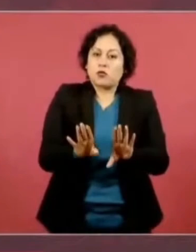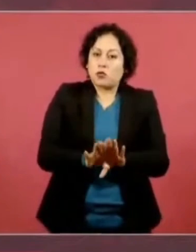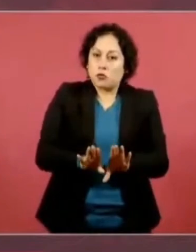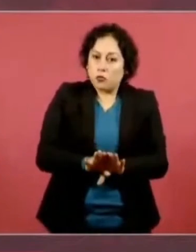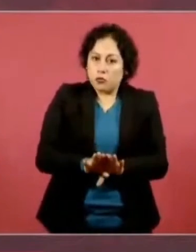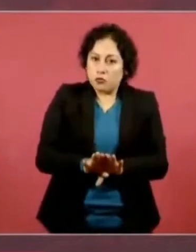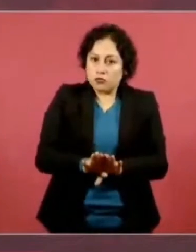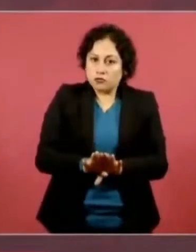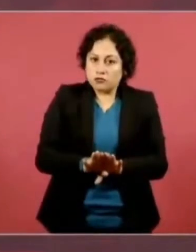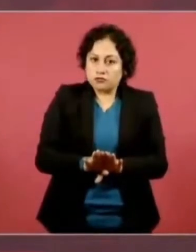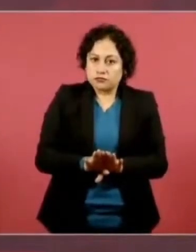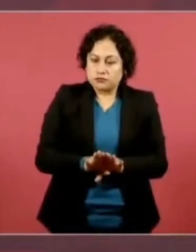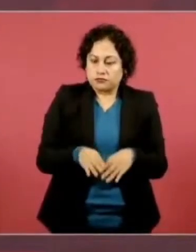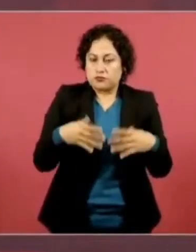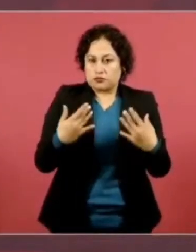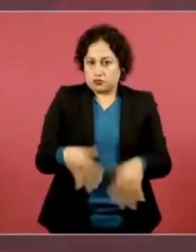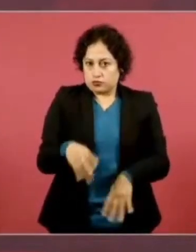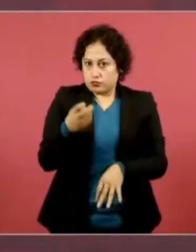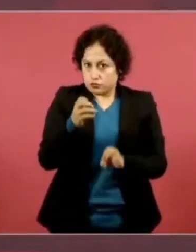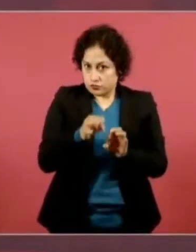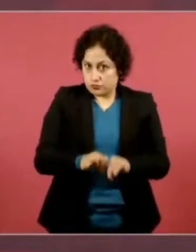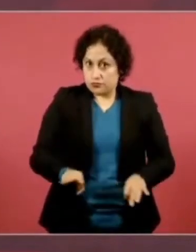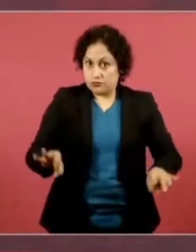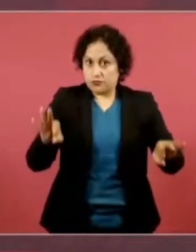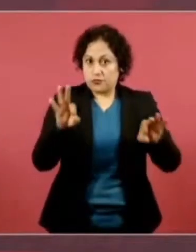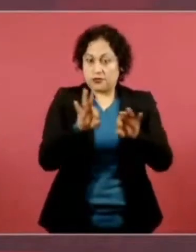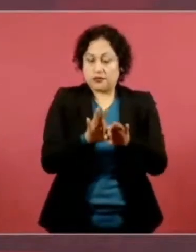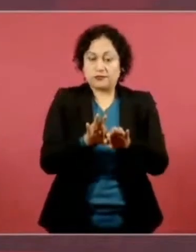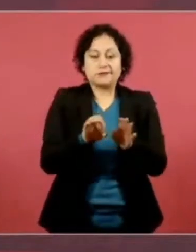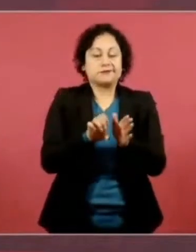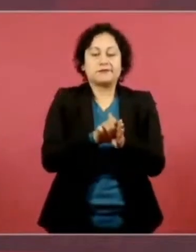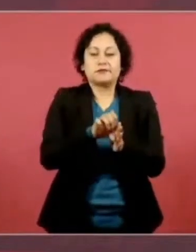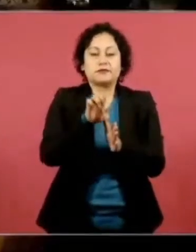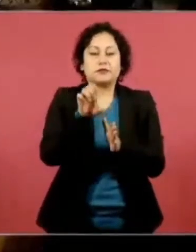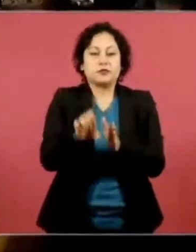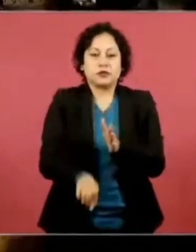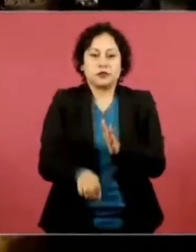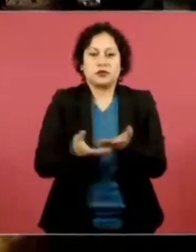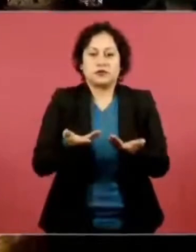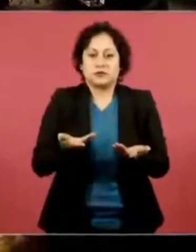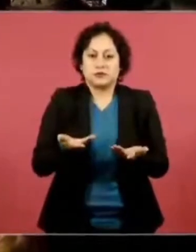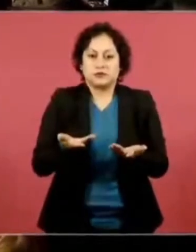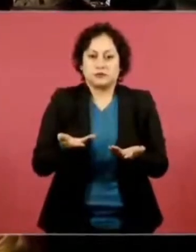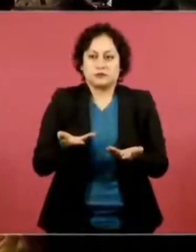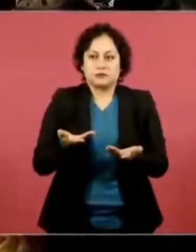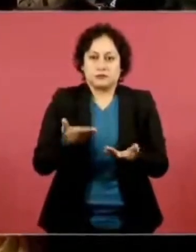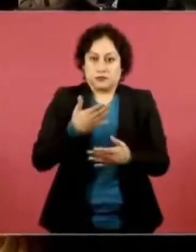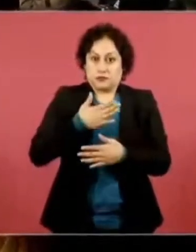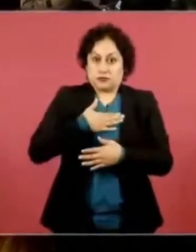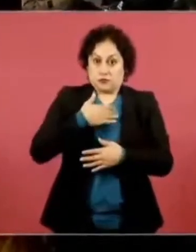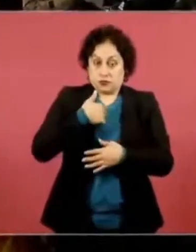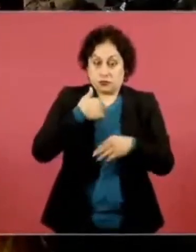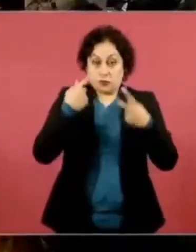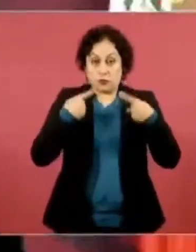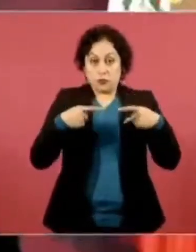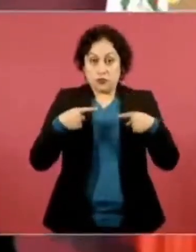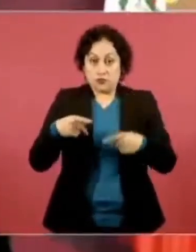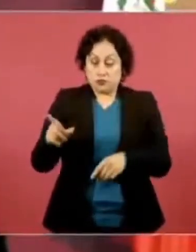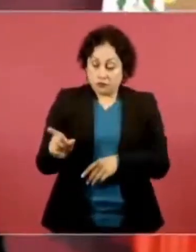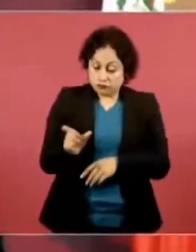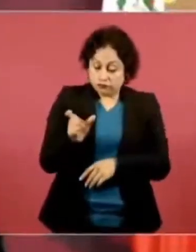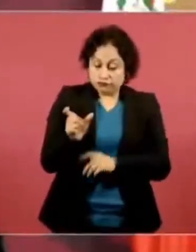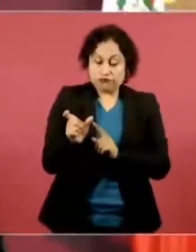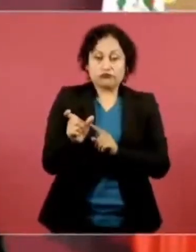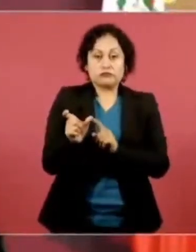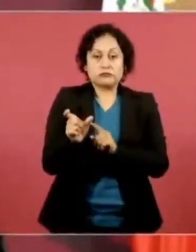cómo poder tener una tarjeta para usar el